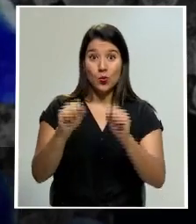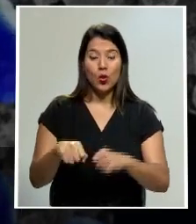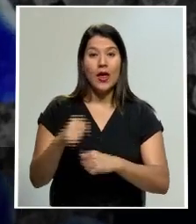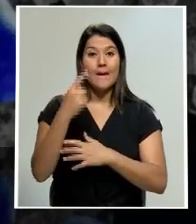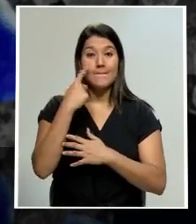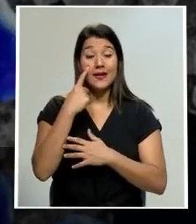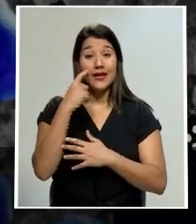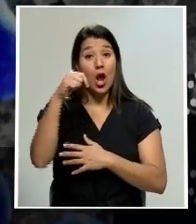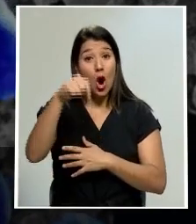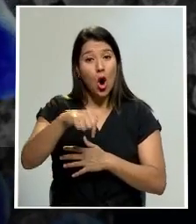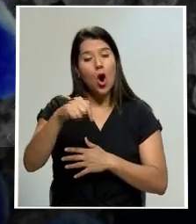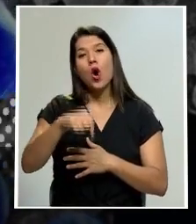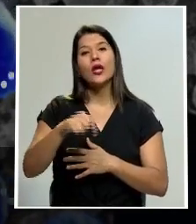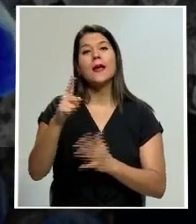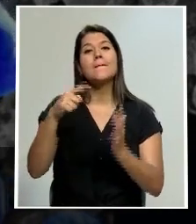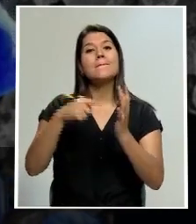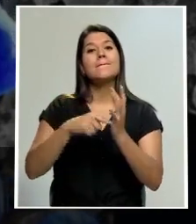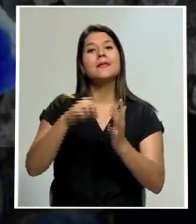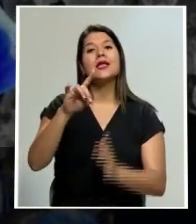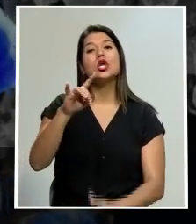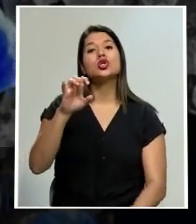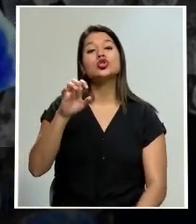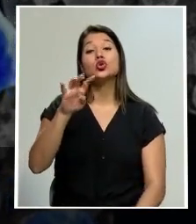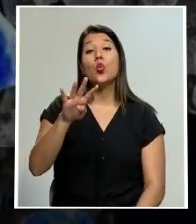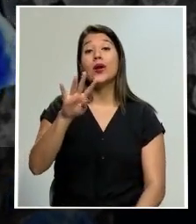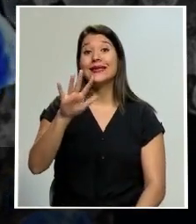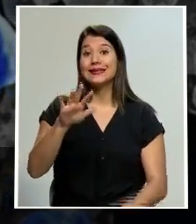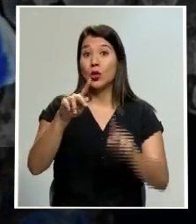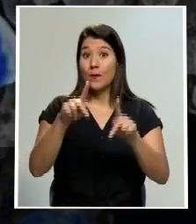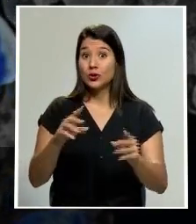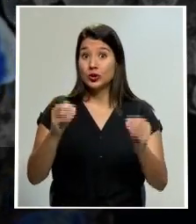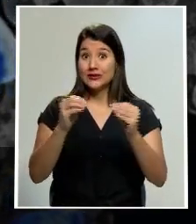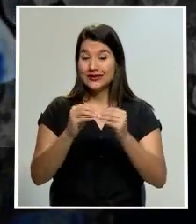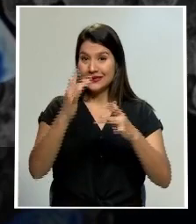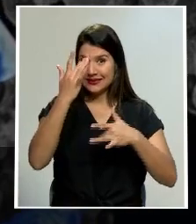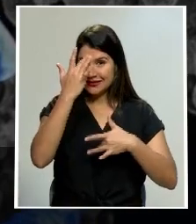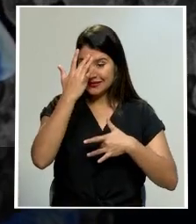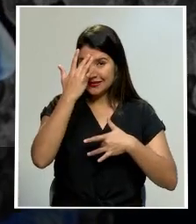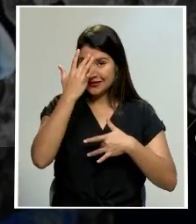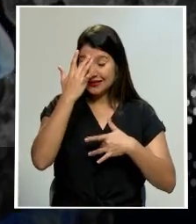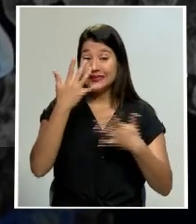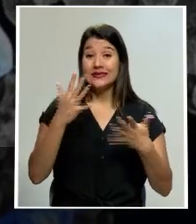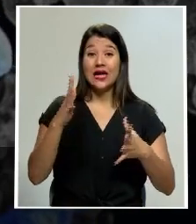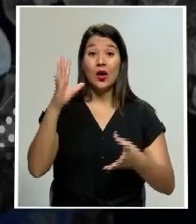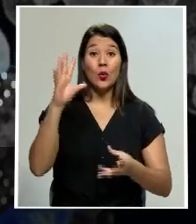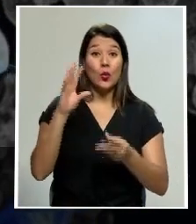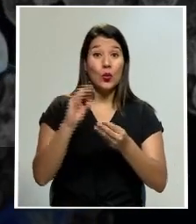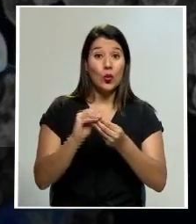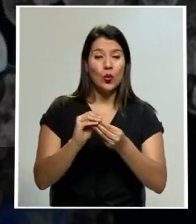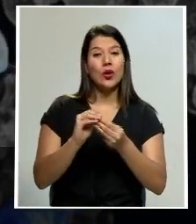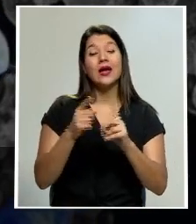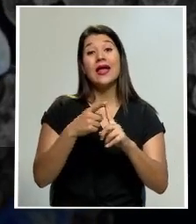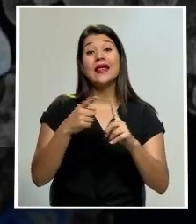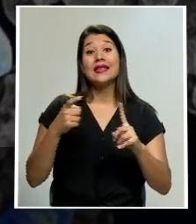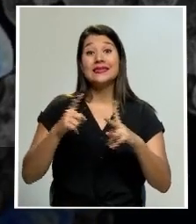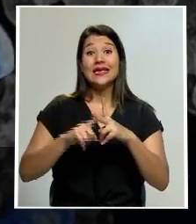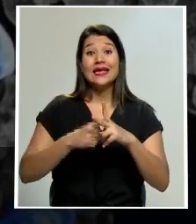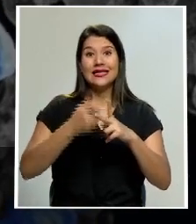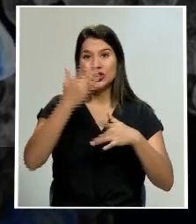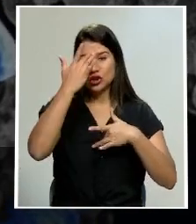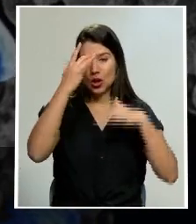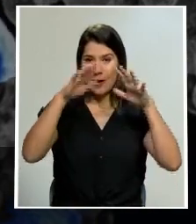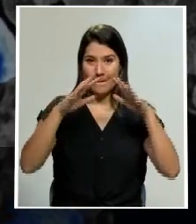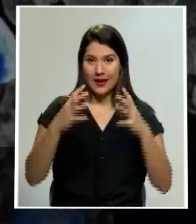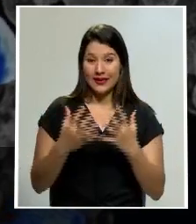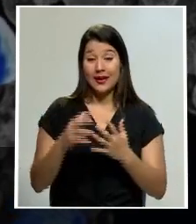para hoy se registran 1845 nuevos casos un total de personas que han estado positivas desde que inició la